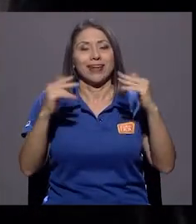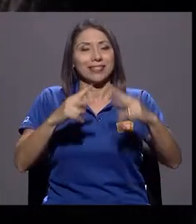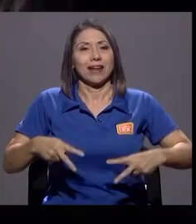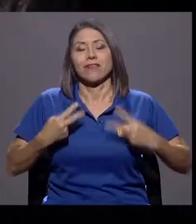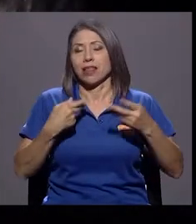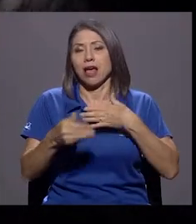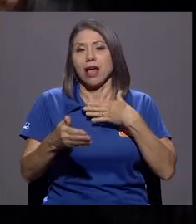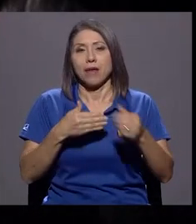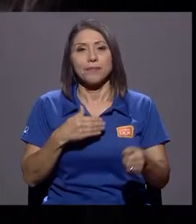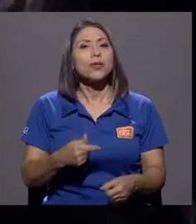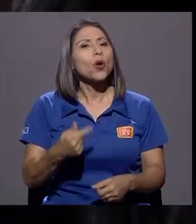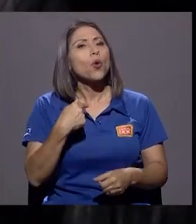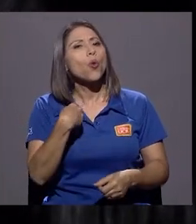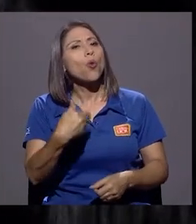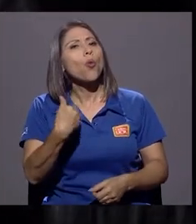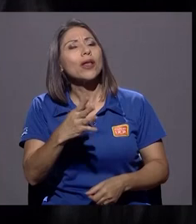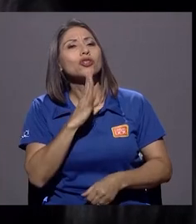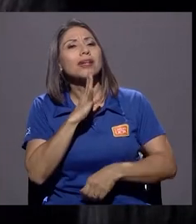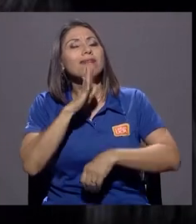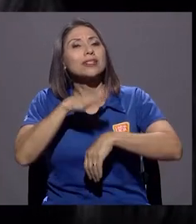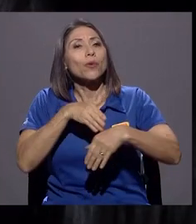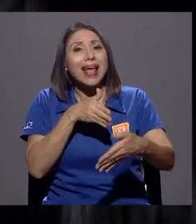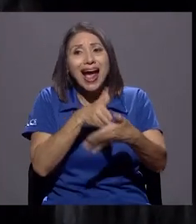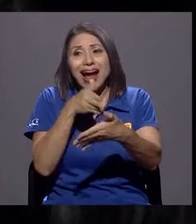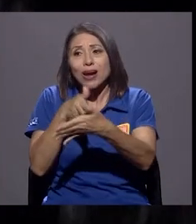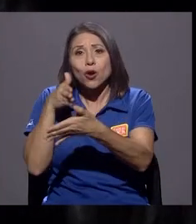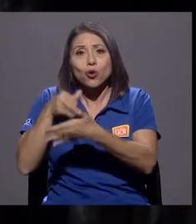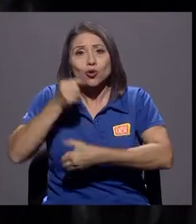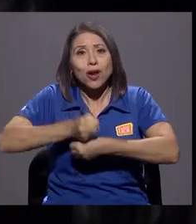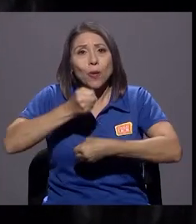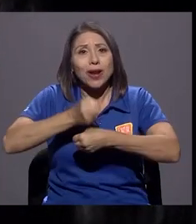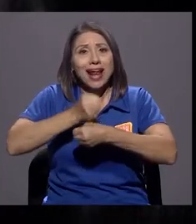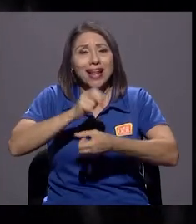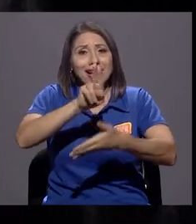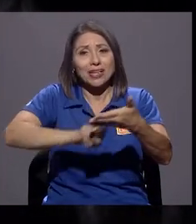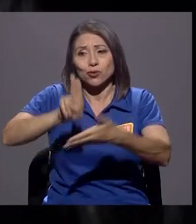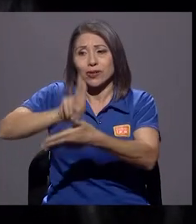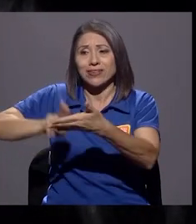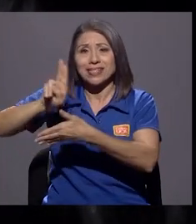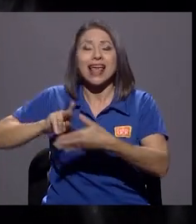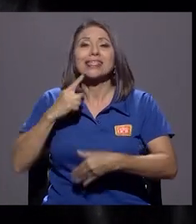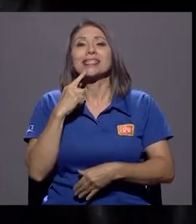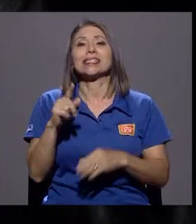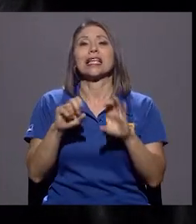Le cuento, cuando se habla mucho de acoso laboral en las universidades, dicen los sindicatos no sirven, ¿verdad?